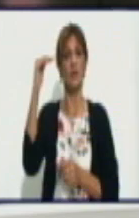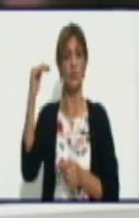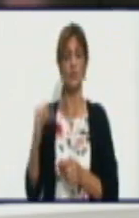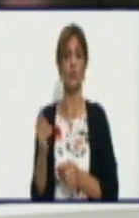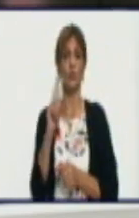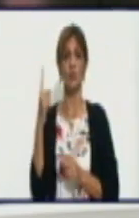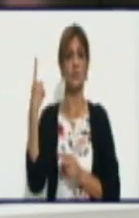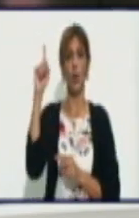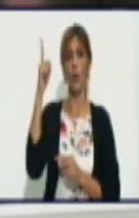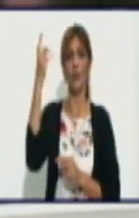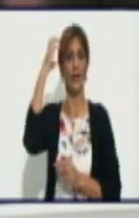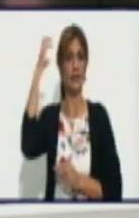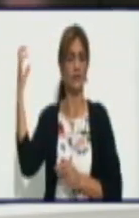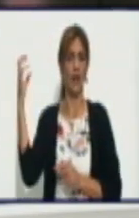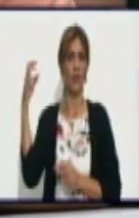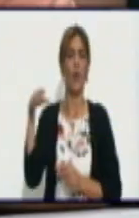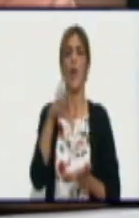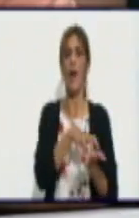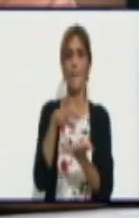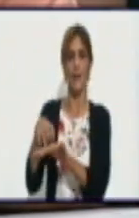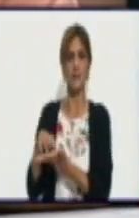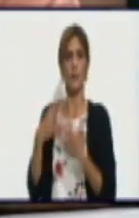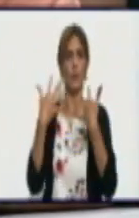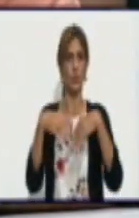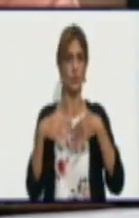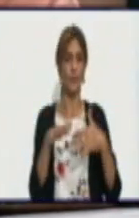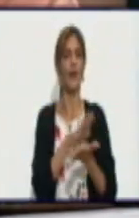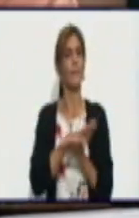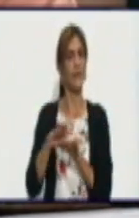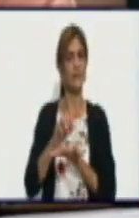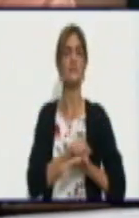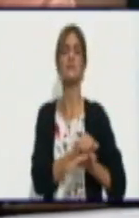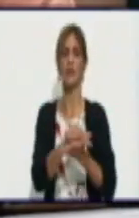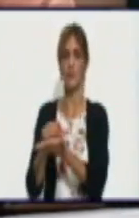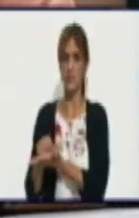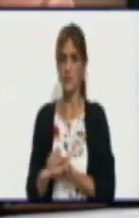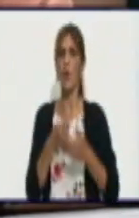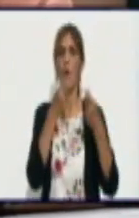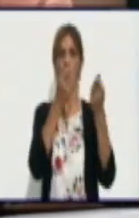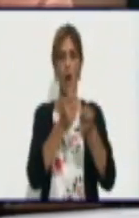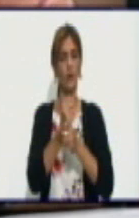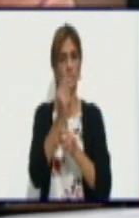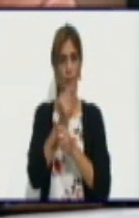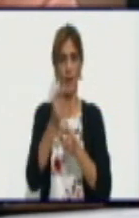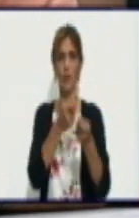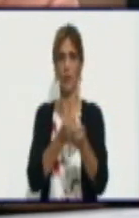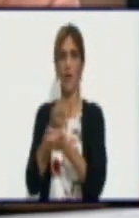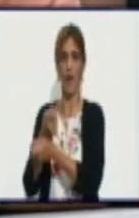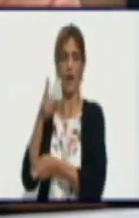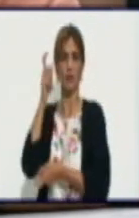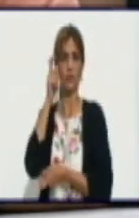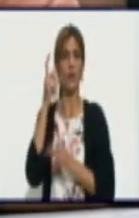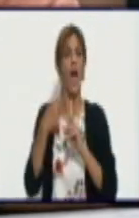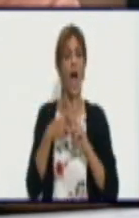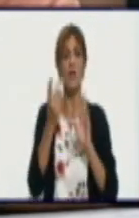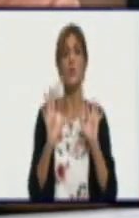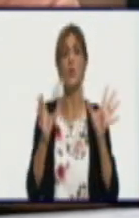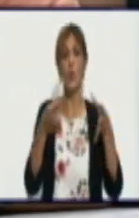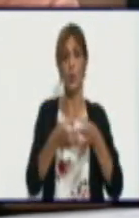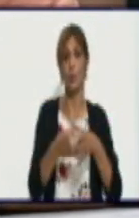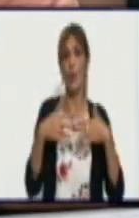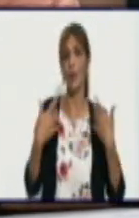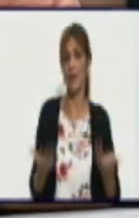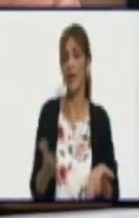bases productivas le prestan servicio a los productores. Las empresas le prestan servicio a los productores. Hay un grupo de entidades que le